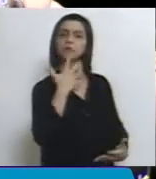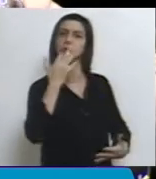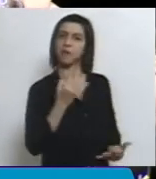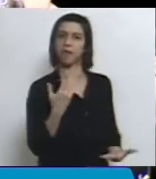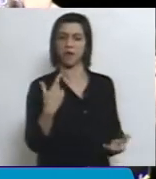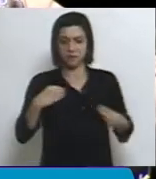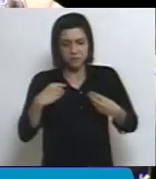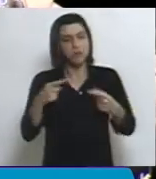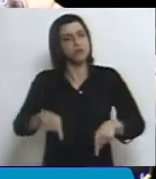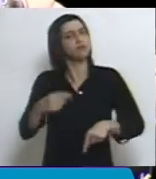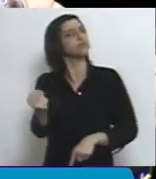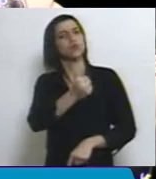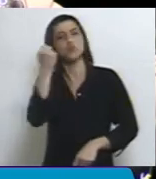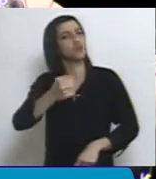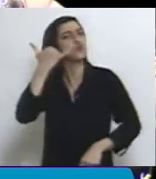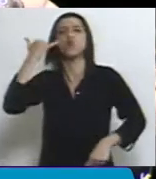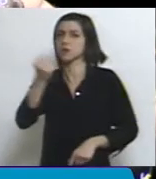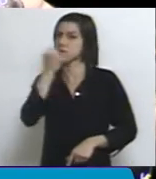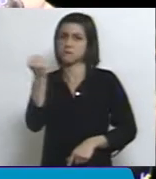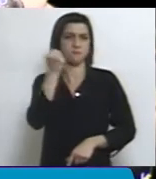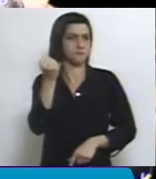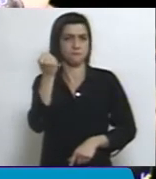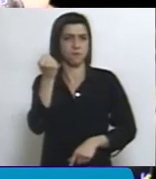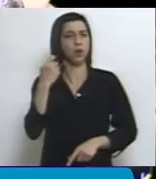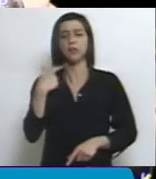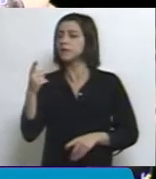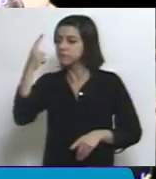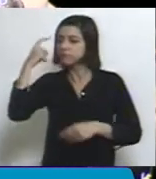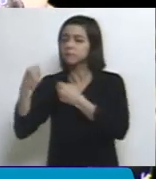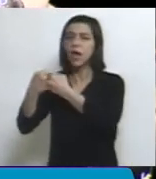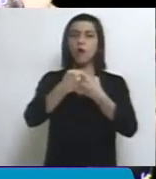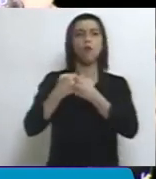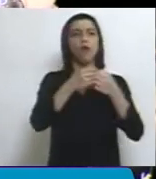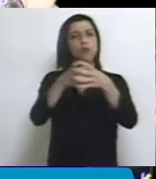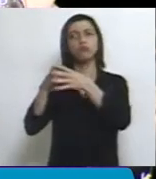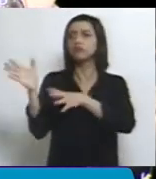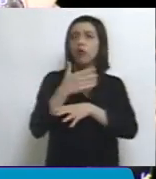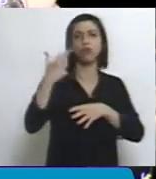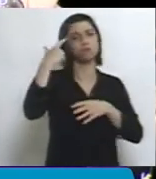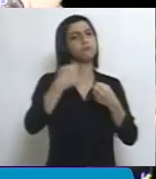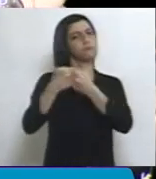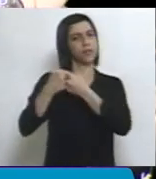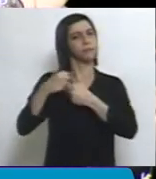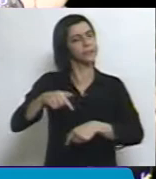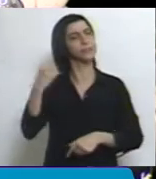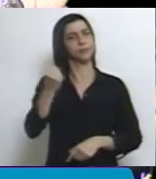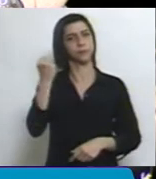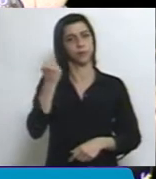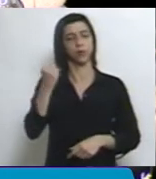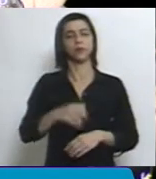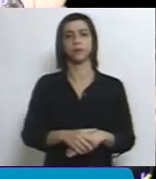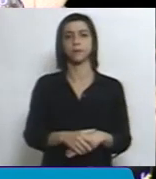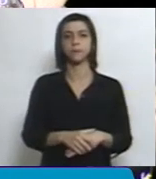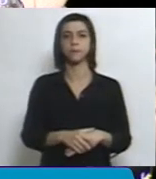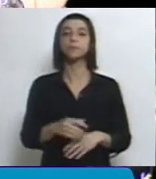adelante muy importante que entre todos estamos dando. vamos a plantear en particular